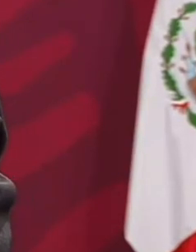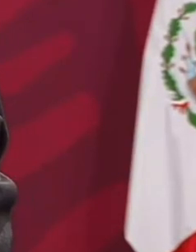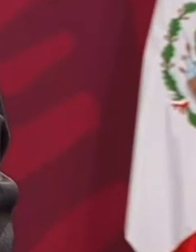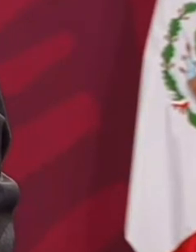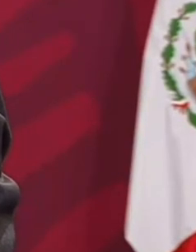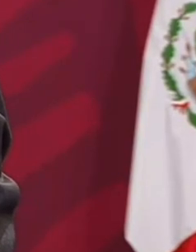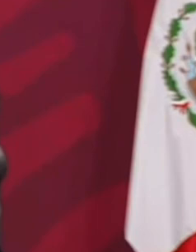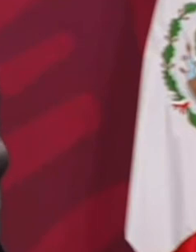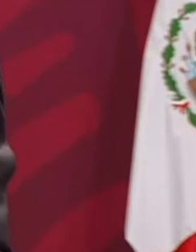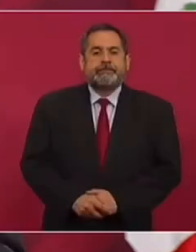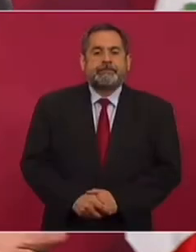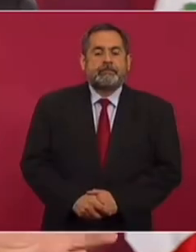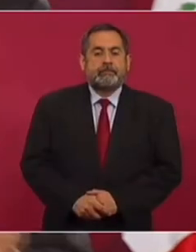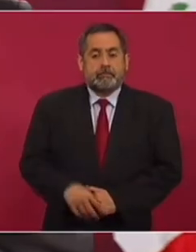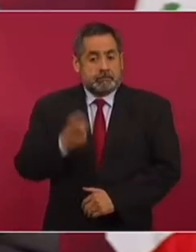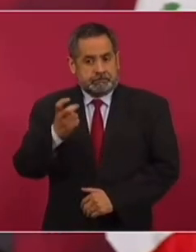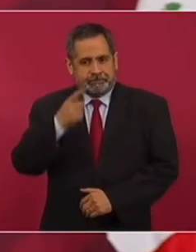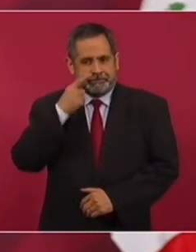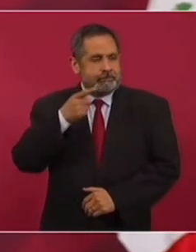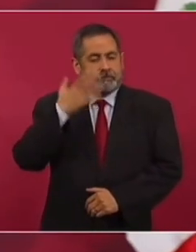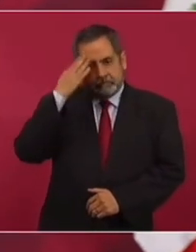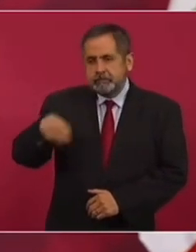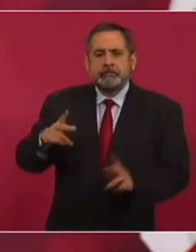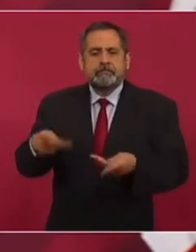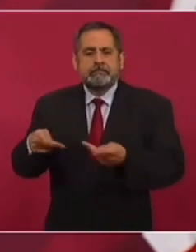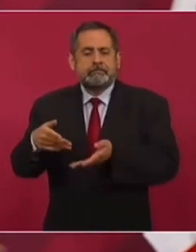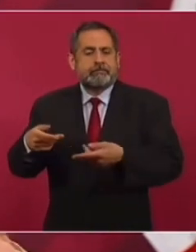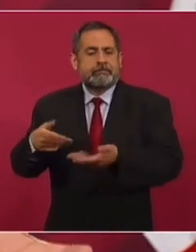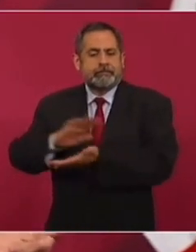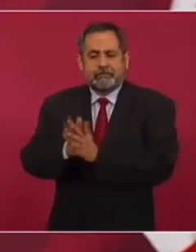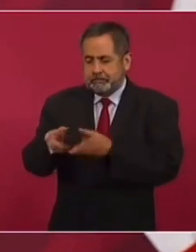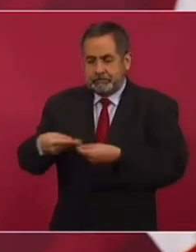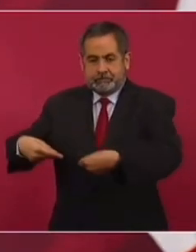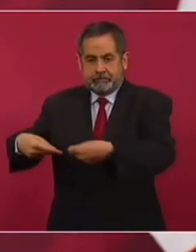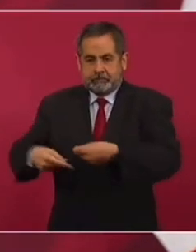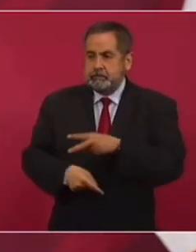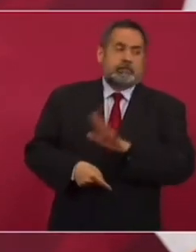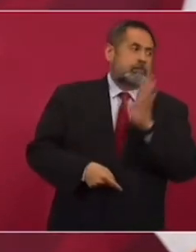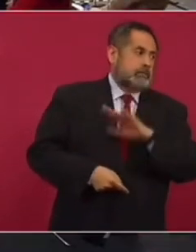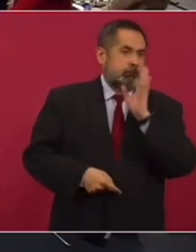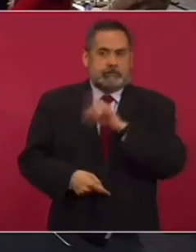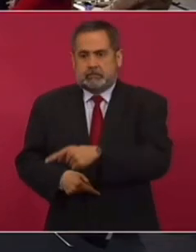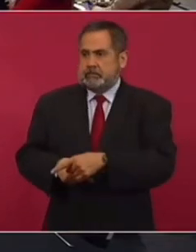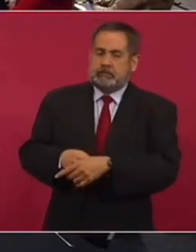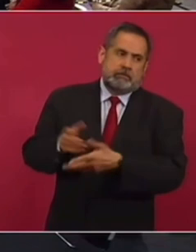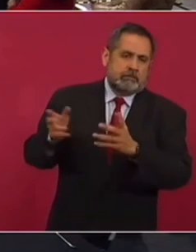por eso una señora vendiendo otra ayuda en un aeropuerto lo ven como algo